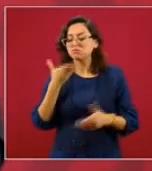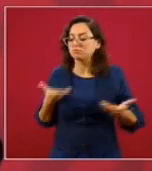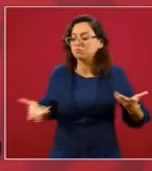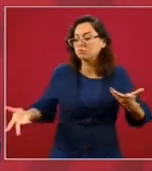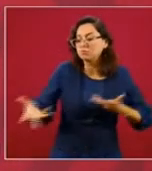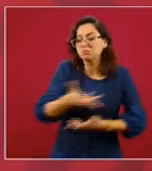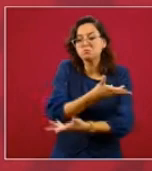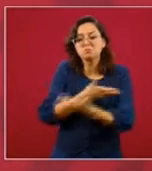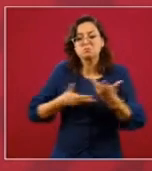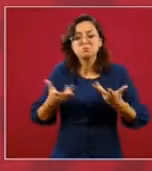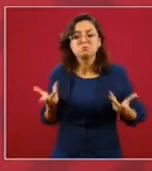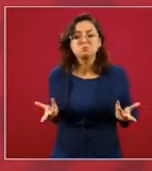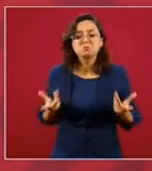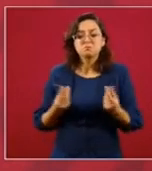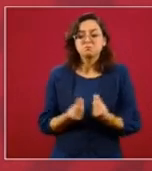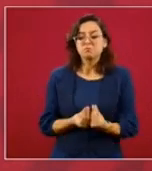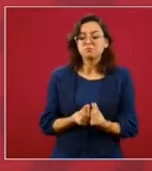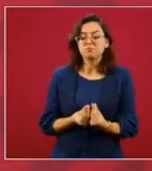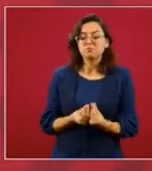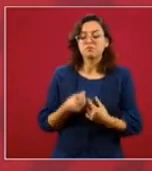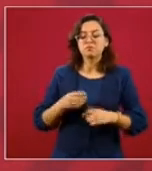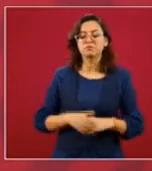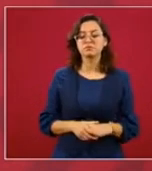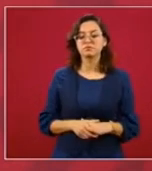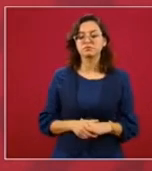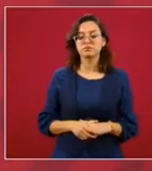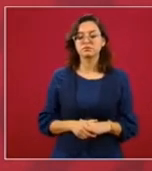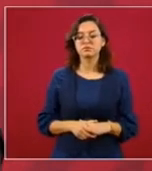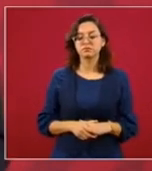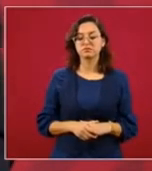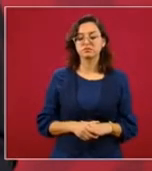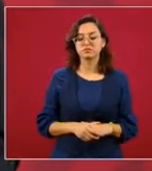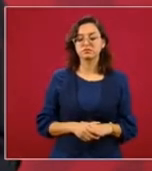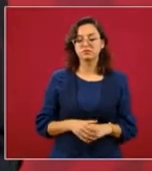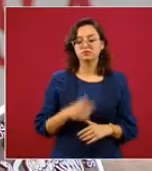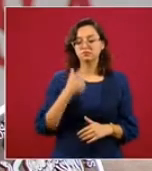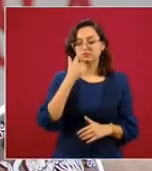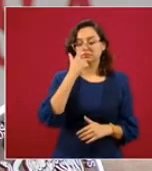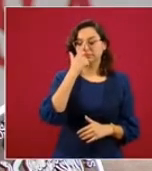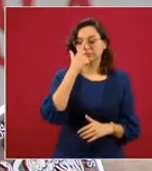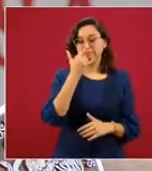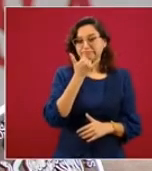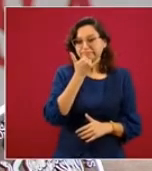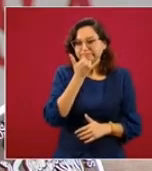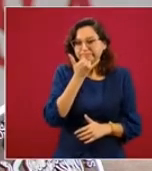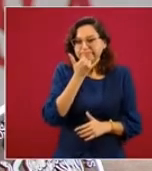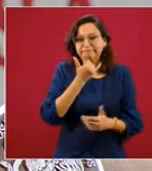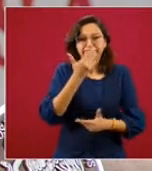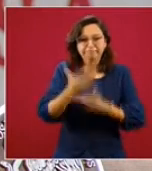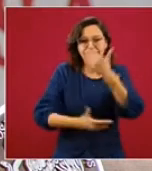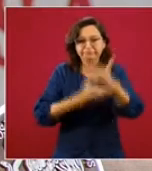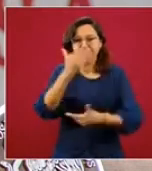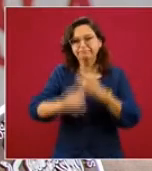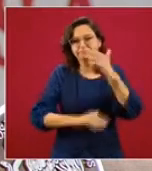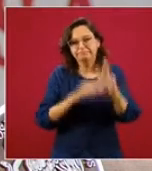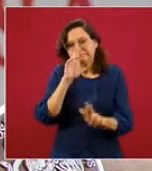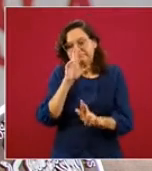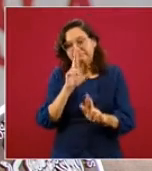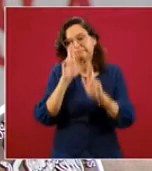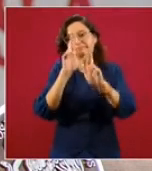juntos, con todo respeto. En Estados Unidos apenas